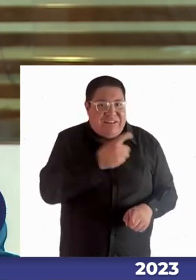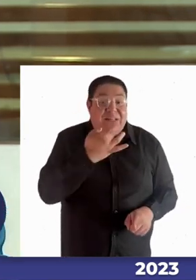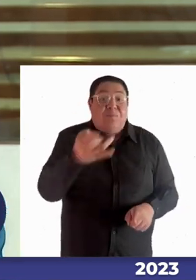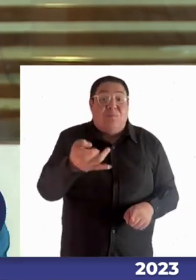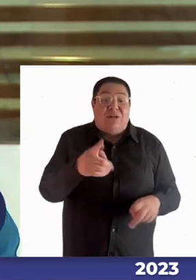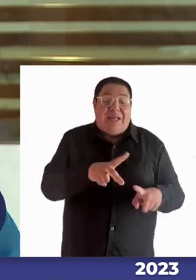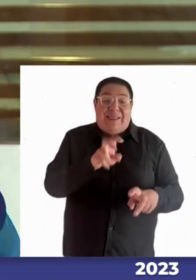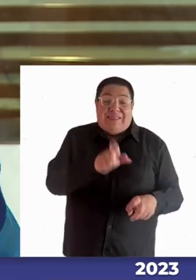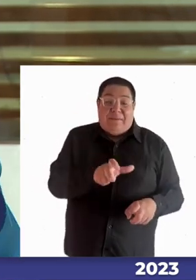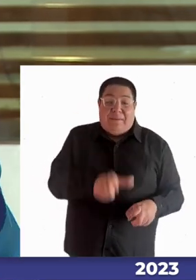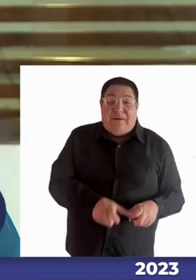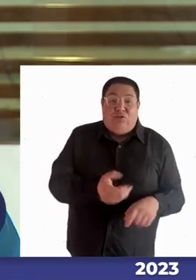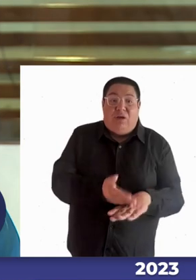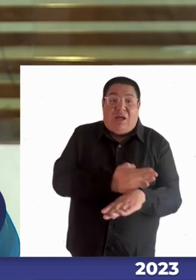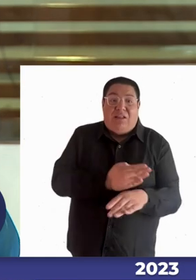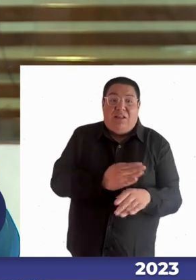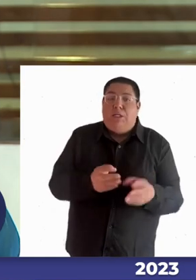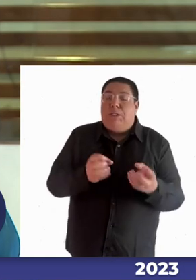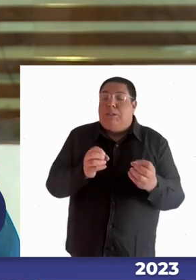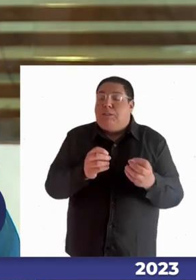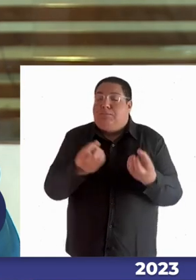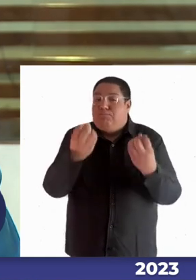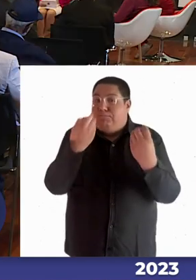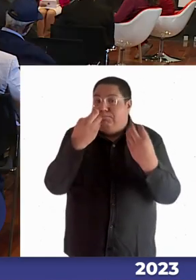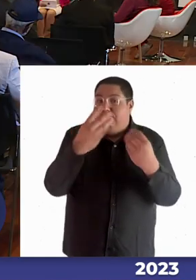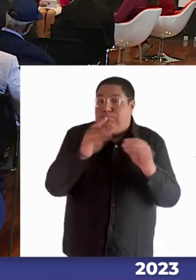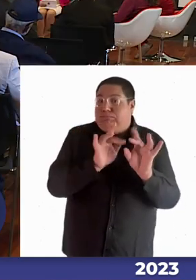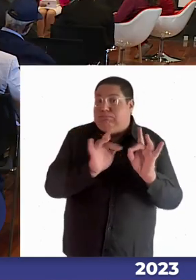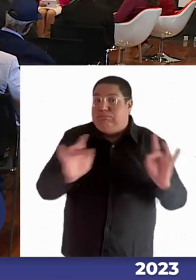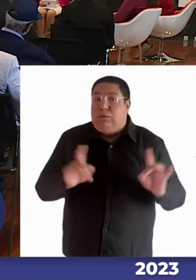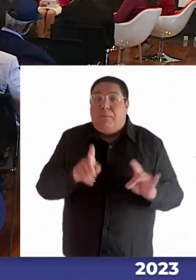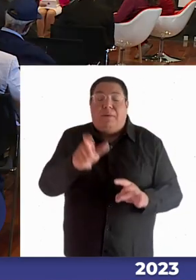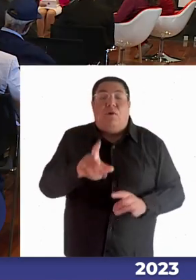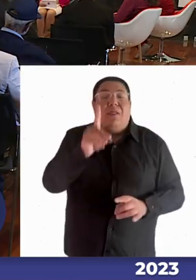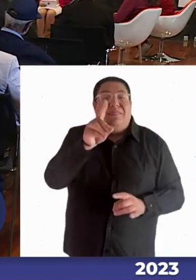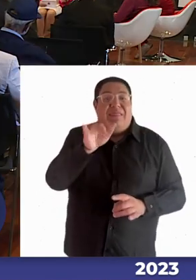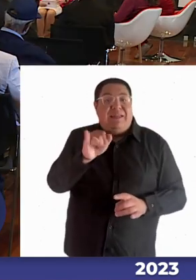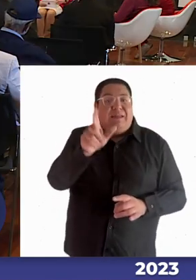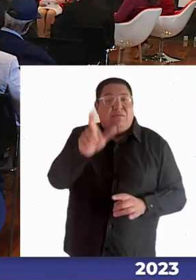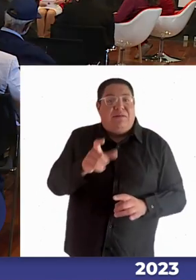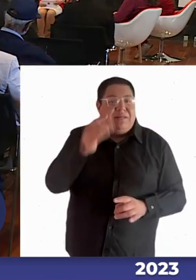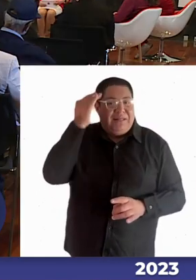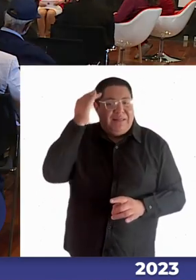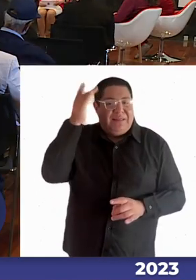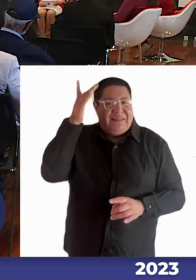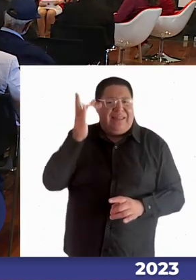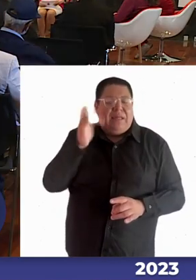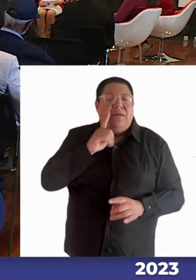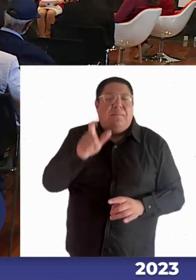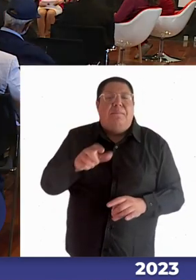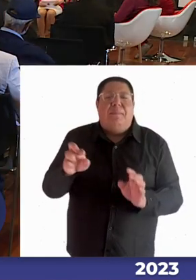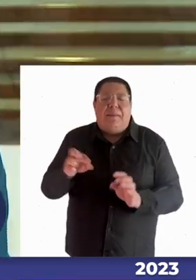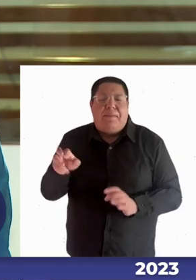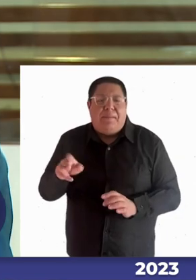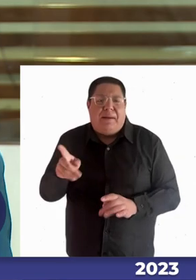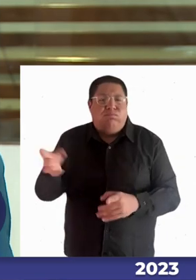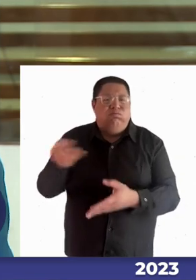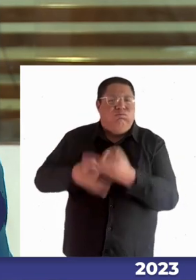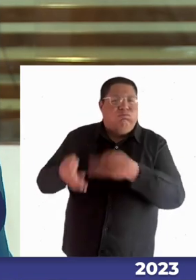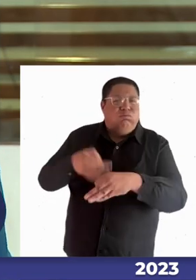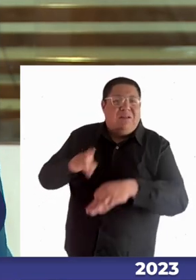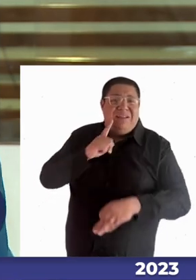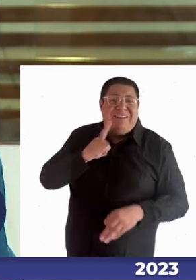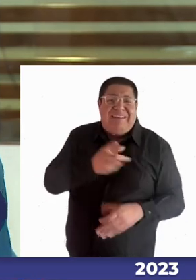importantes un niño con una discapacidad intelectual me he reunido con muchos padres que me dicen en un jardín infantil no los